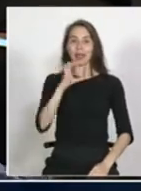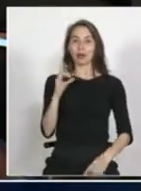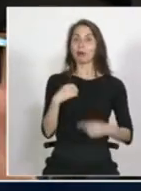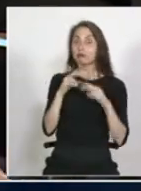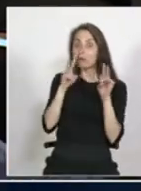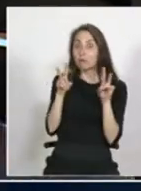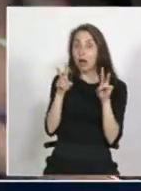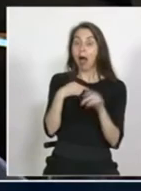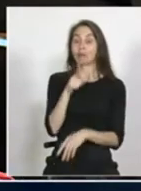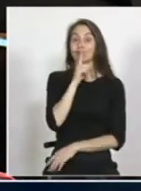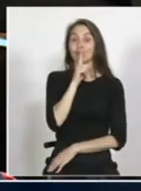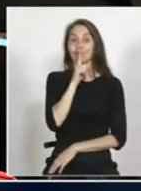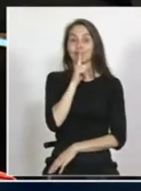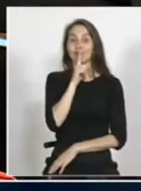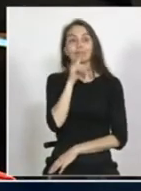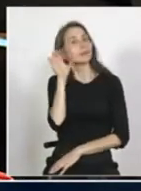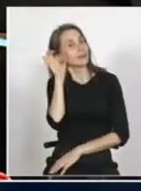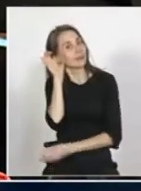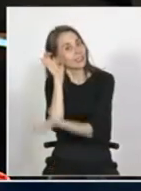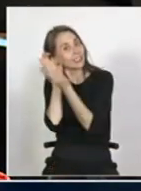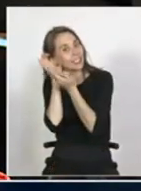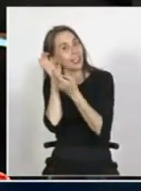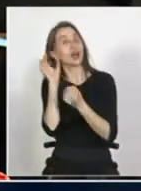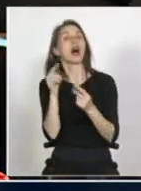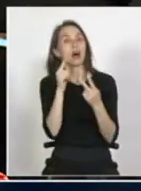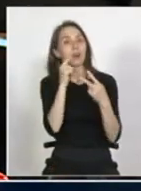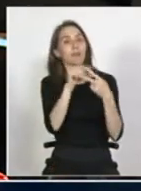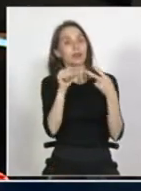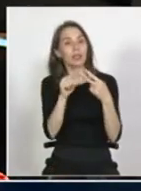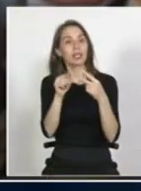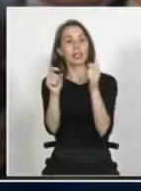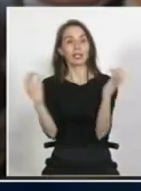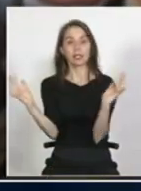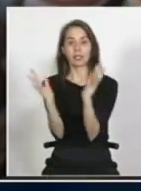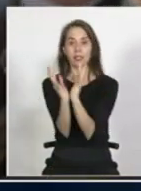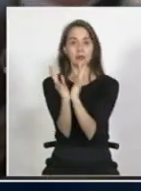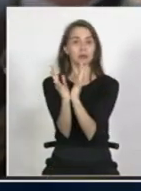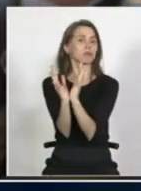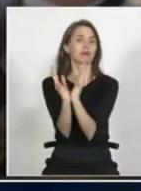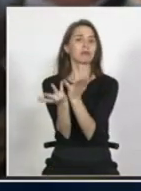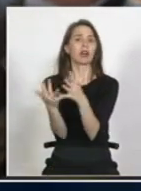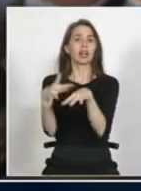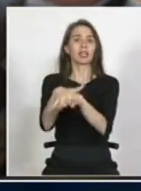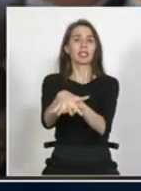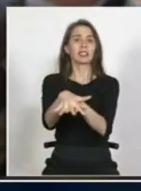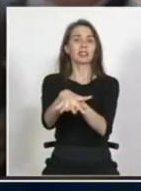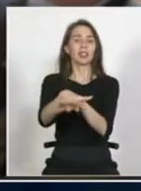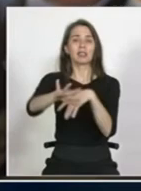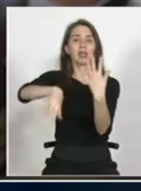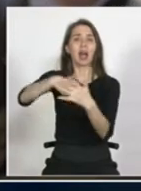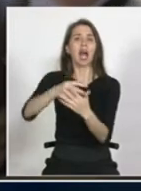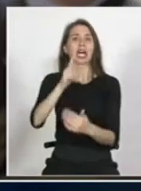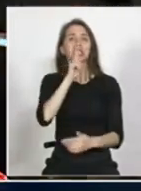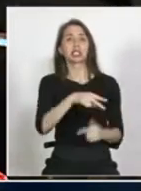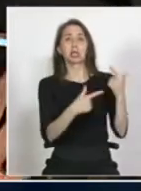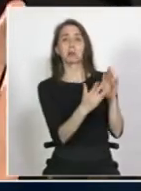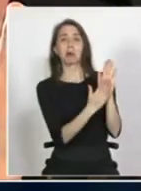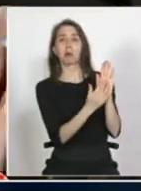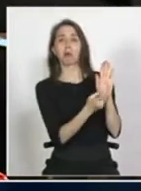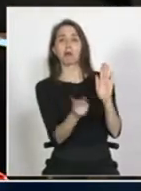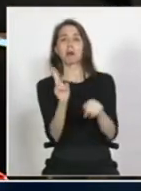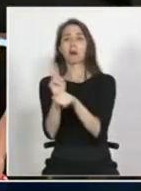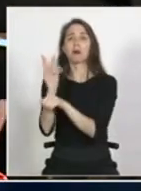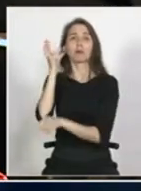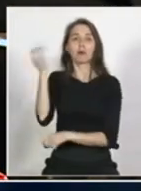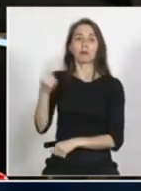guardé silencio y me puse a escuchar otro ejemplo de cómo entre ellos mismos se han ido integrando concuerdos sin tener muestras políticas públicas y la profesora me